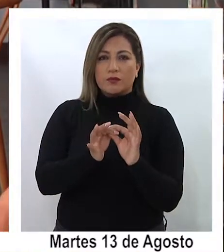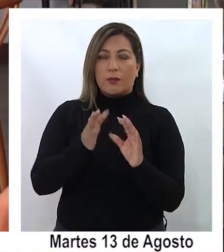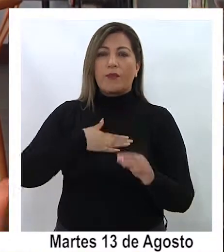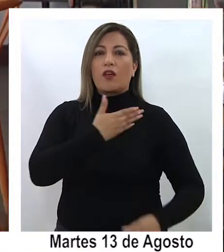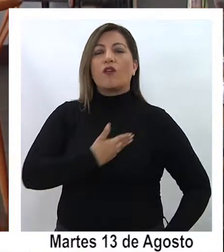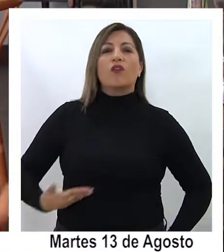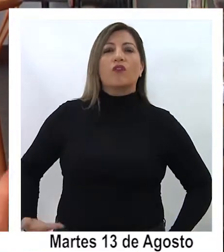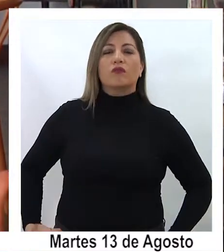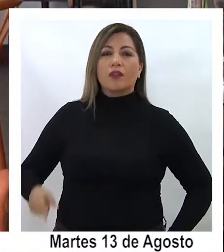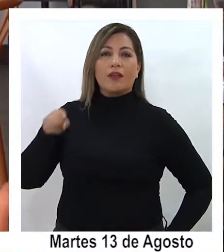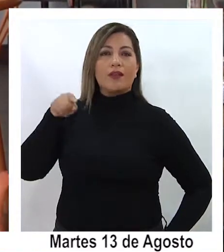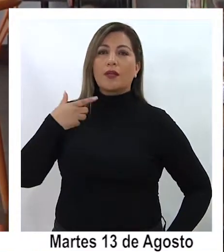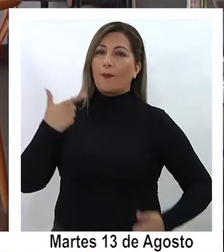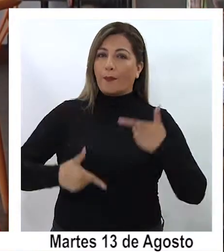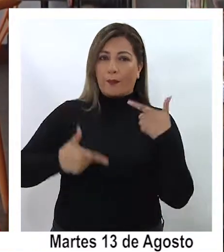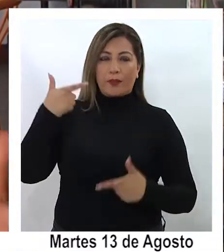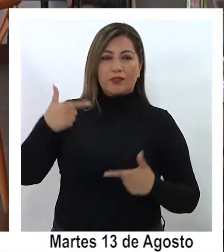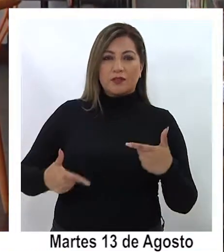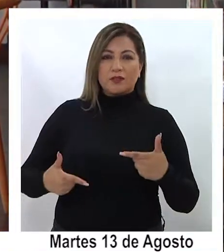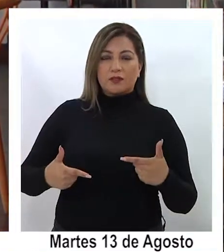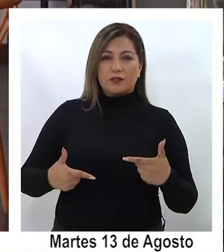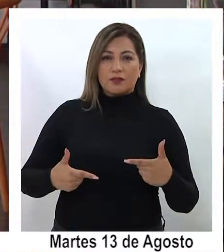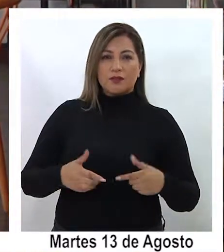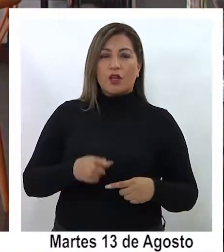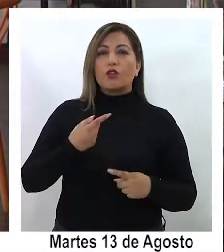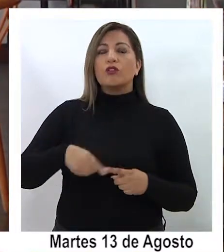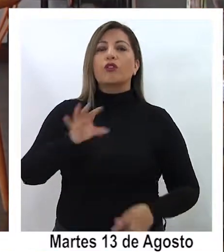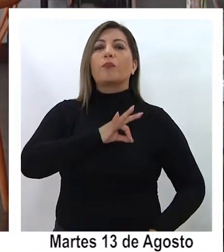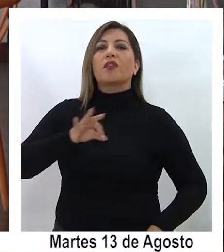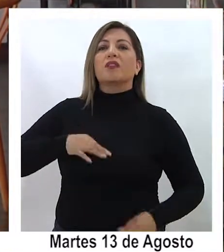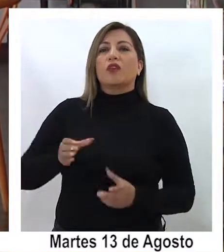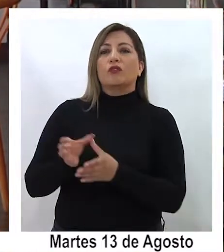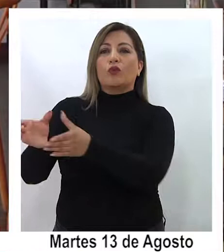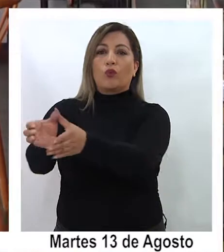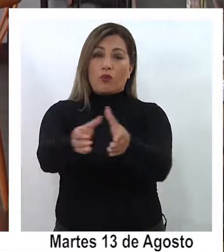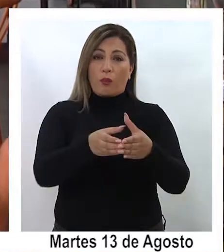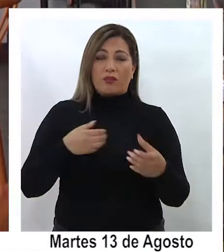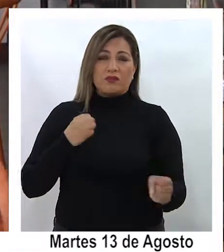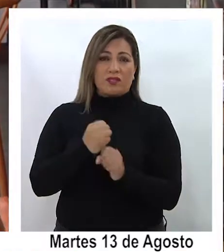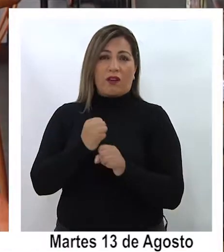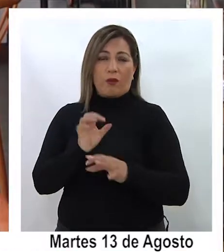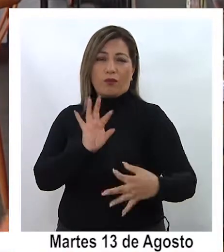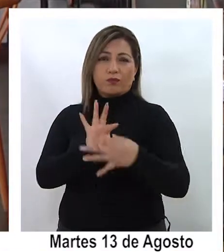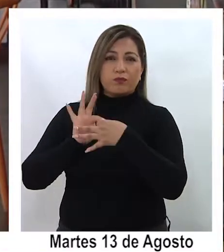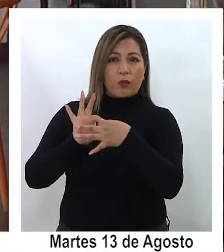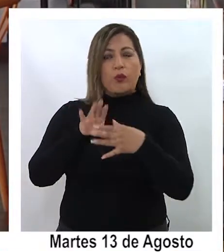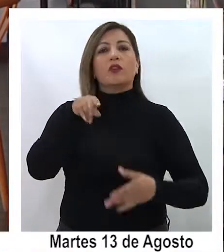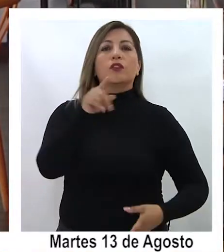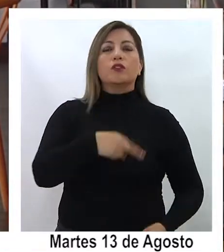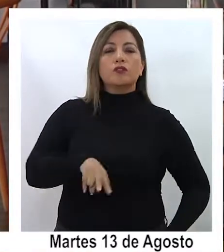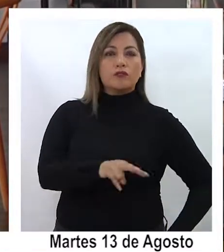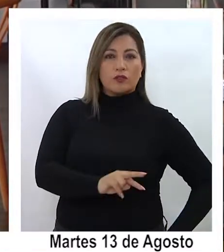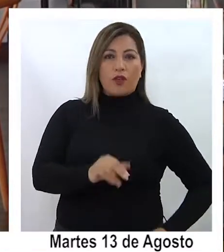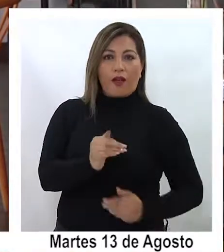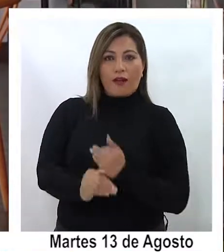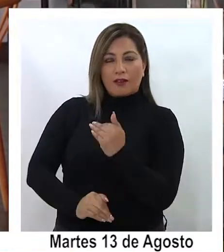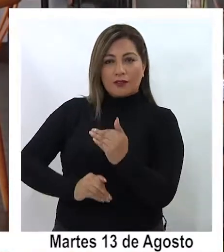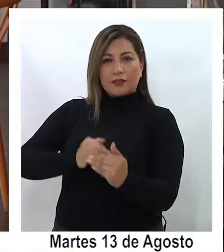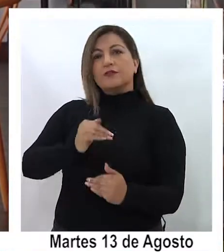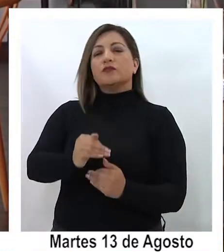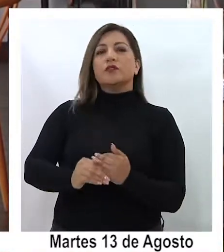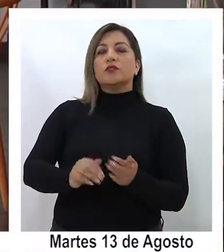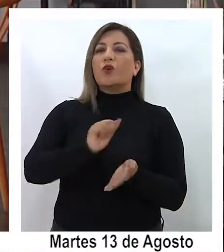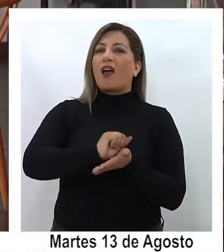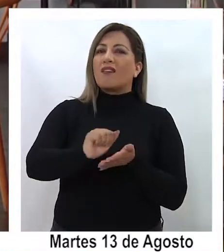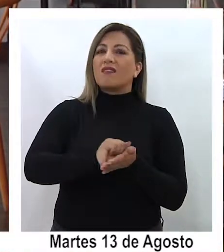nuestro gobierno, esa ha sido la política, con otros ministerios sectoriales y desde ahí nosotros, por ejemplo, hemos avanzado en